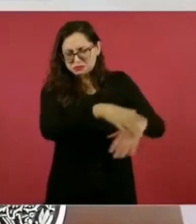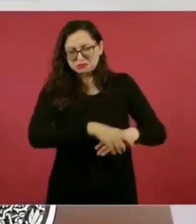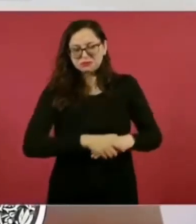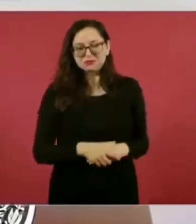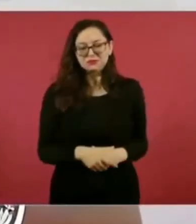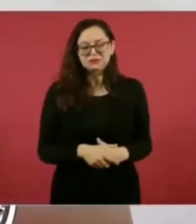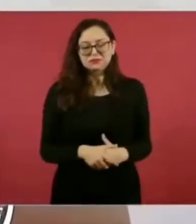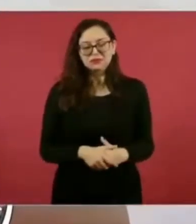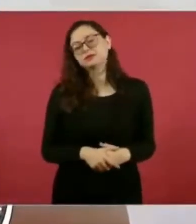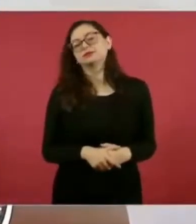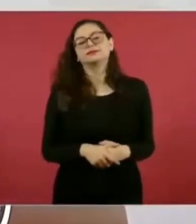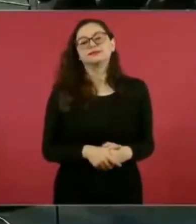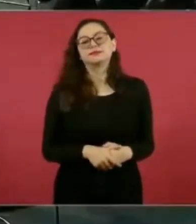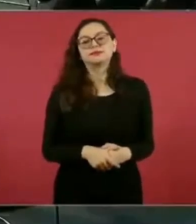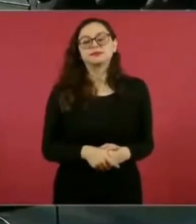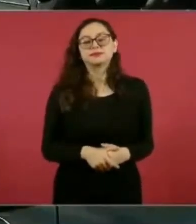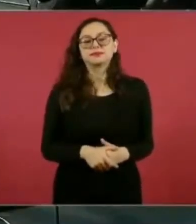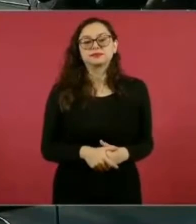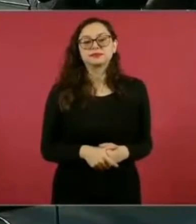miren es.